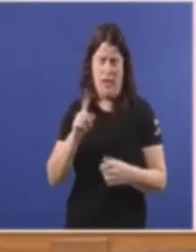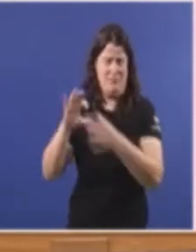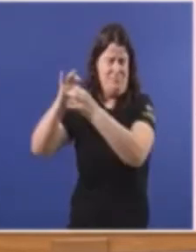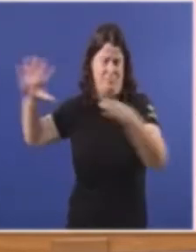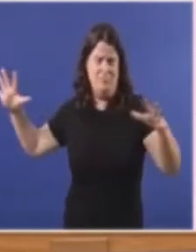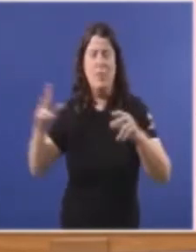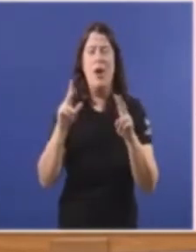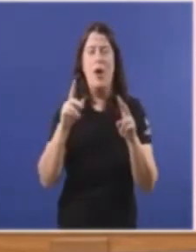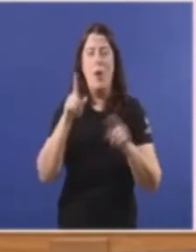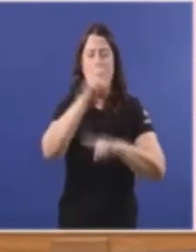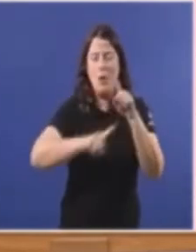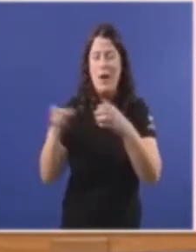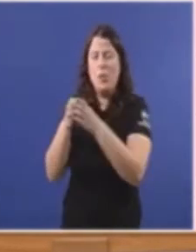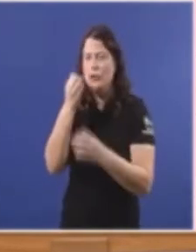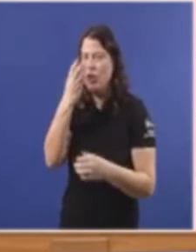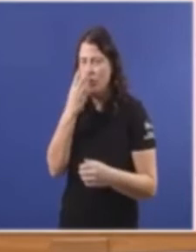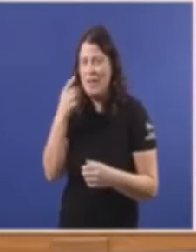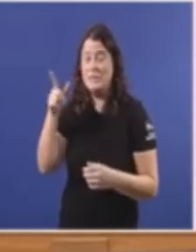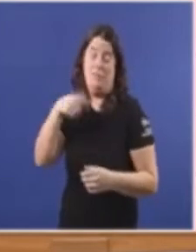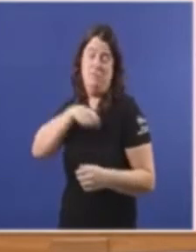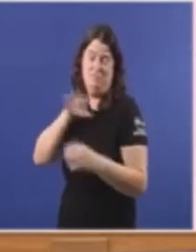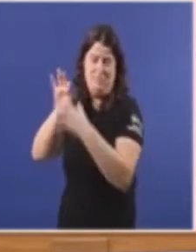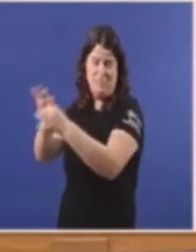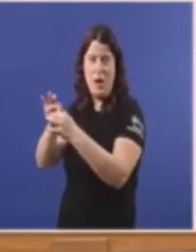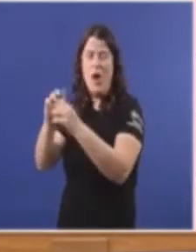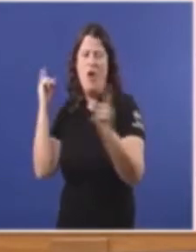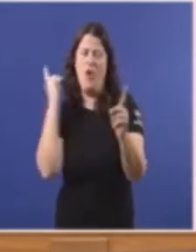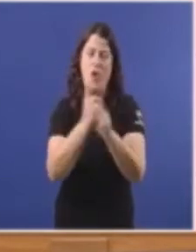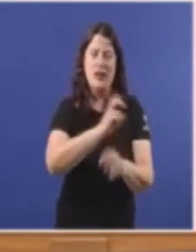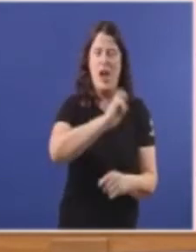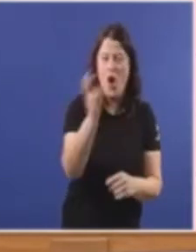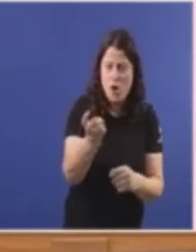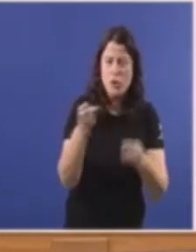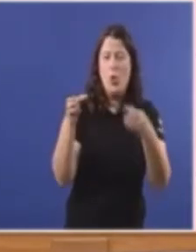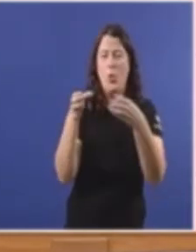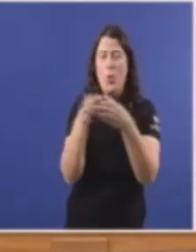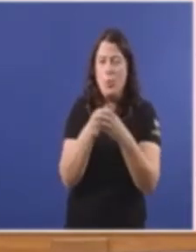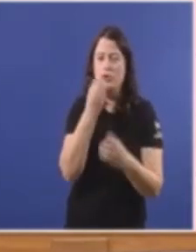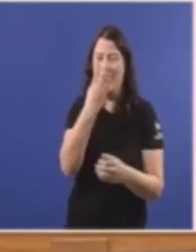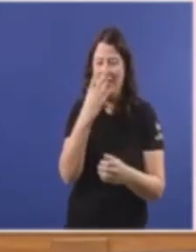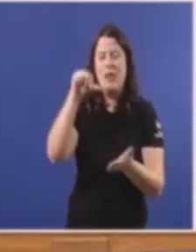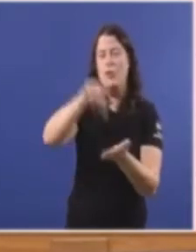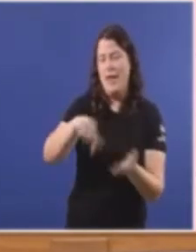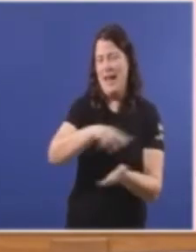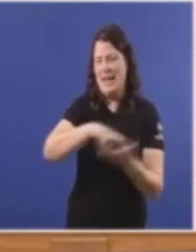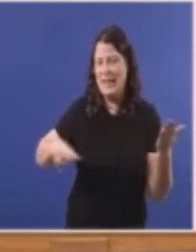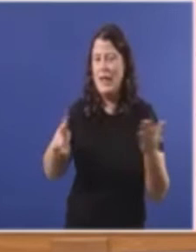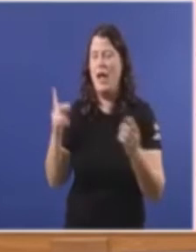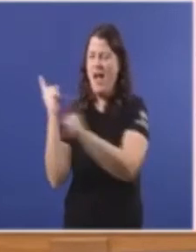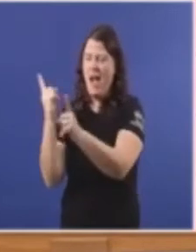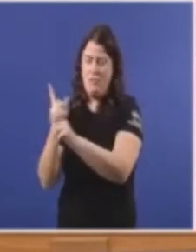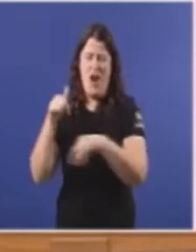é un problema Do Partido Socialista Obrero Español Contra outro Partido Socialista Nuna ciudad de Galicia No Esto é a inspección